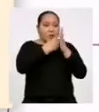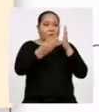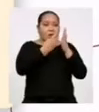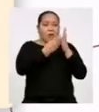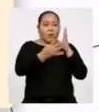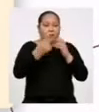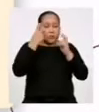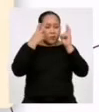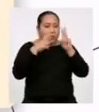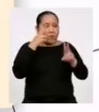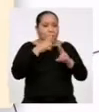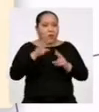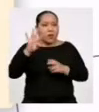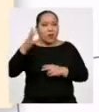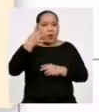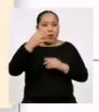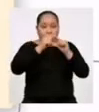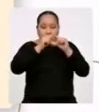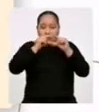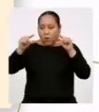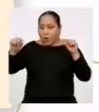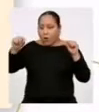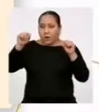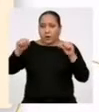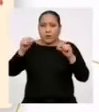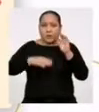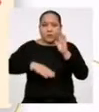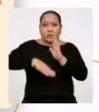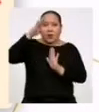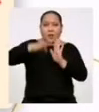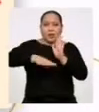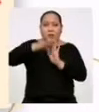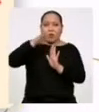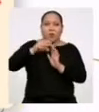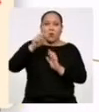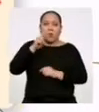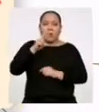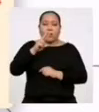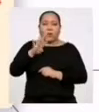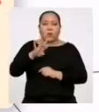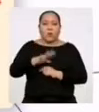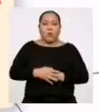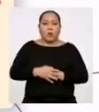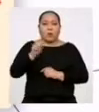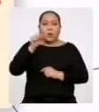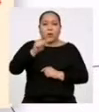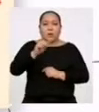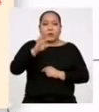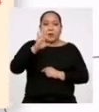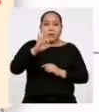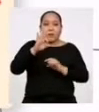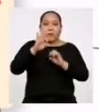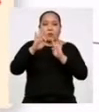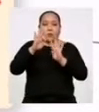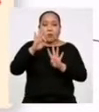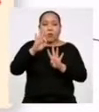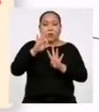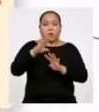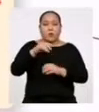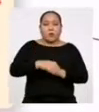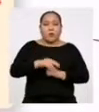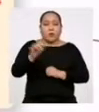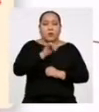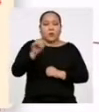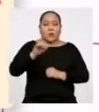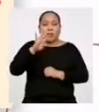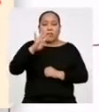Noto que la cuarta frecuencia absoluta acumulada es mayor o igual a 24 Que es la F sub 4 Que es igual